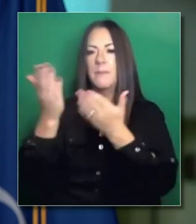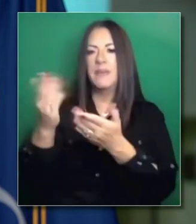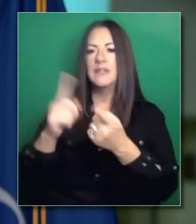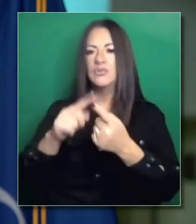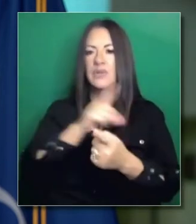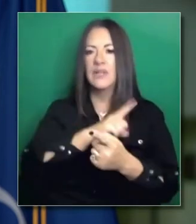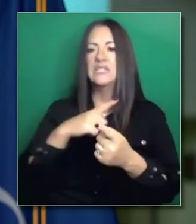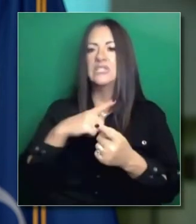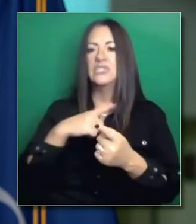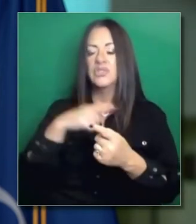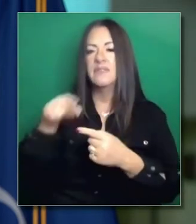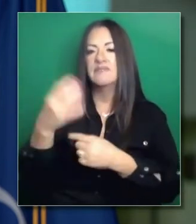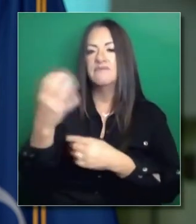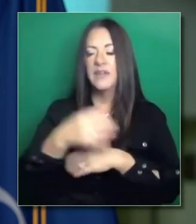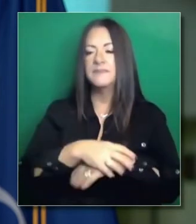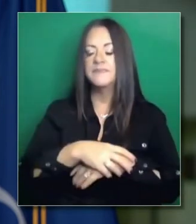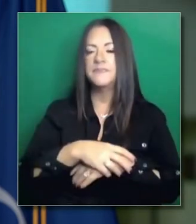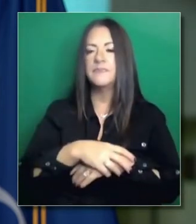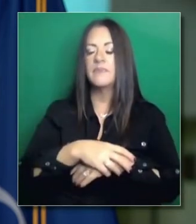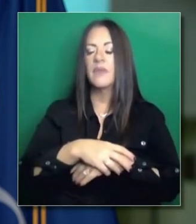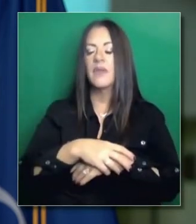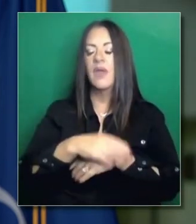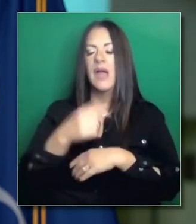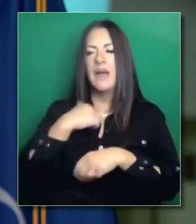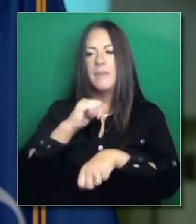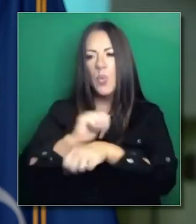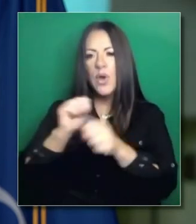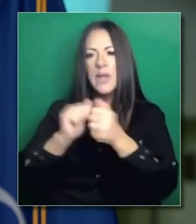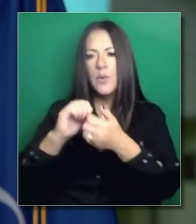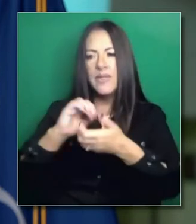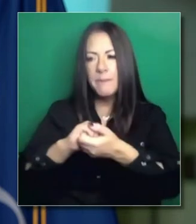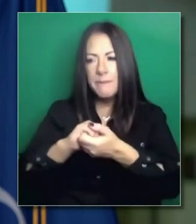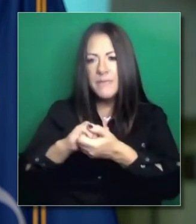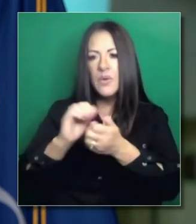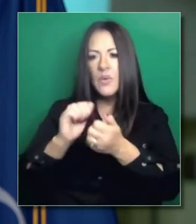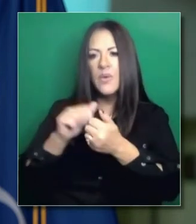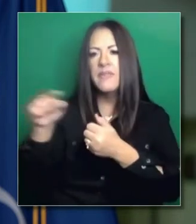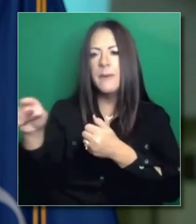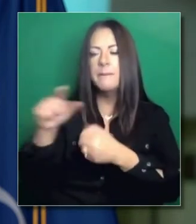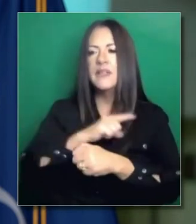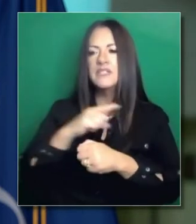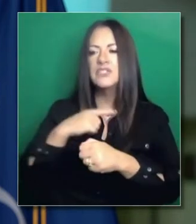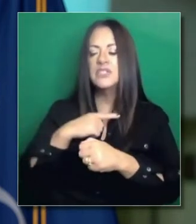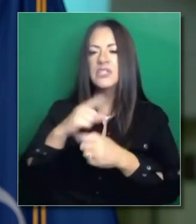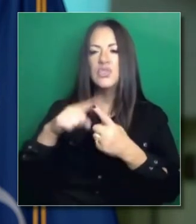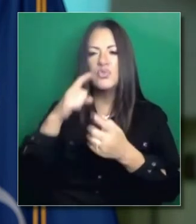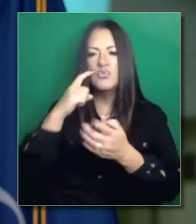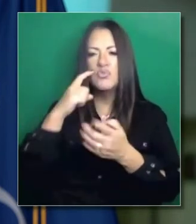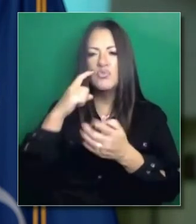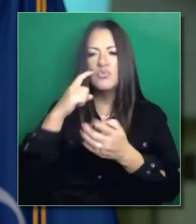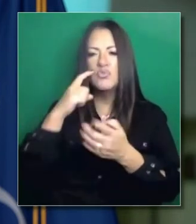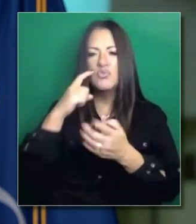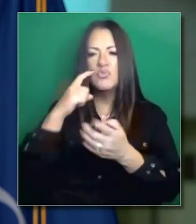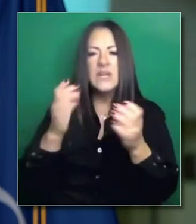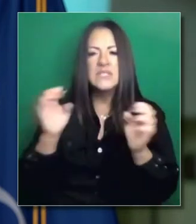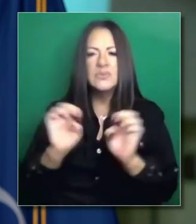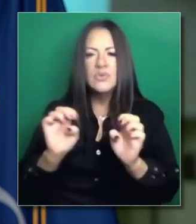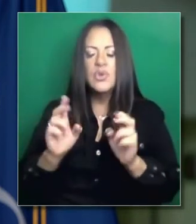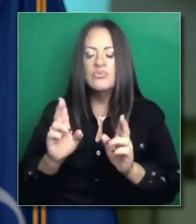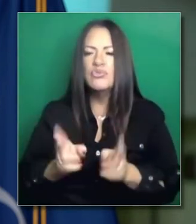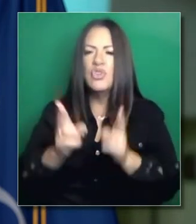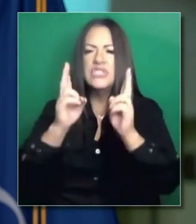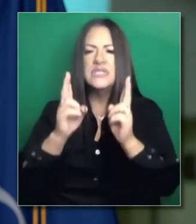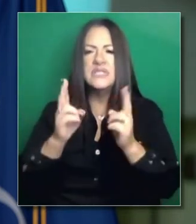la legislatura. Hemos estado trabajando por semanas para ver si podemos reconocer mutualmente la urgencia